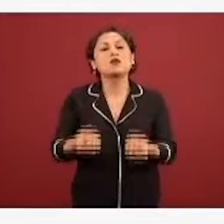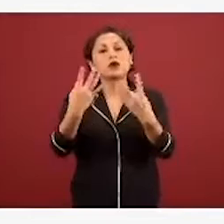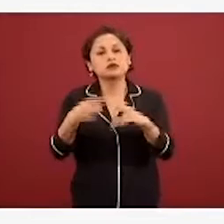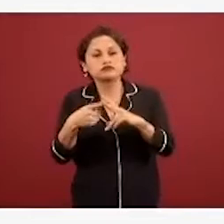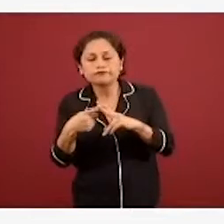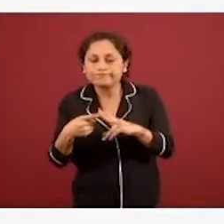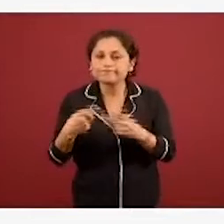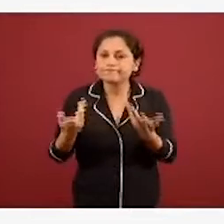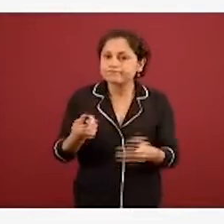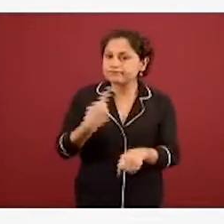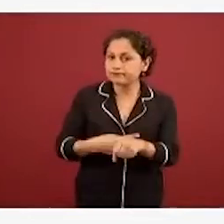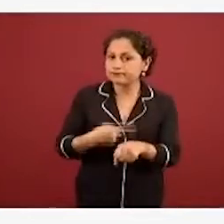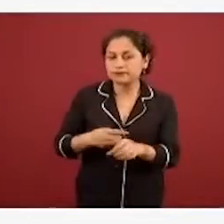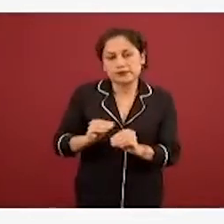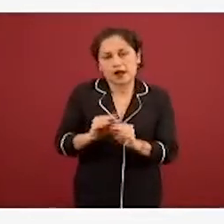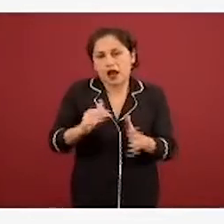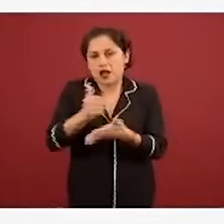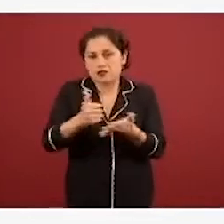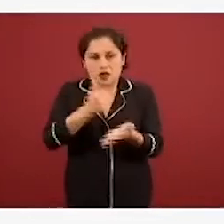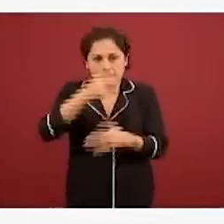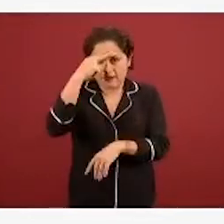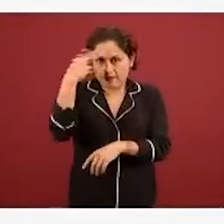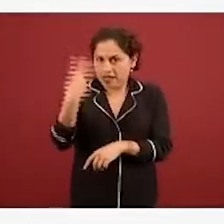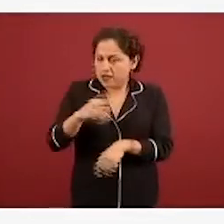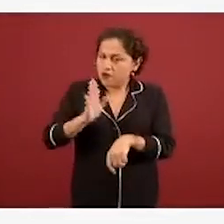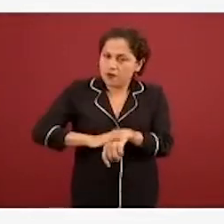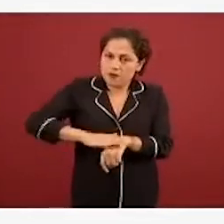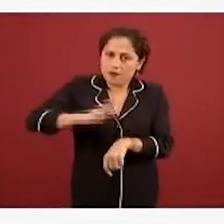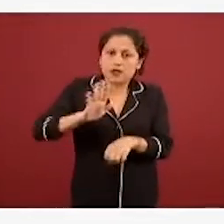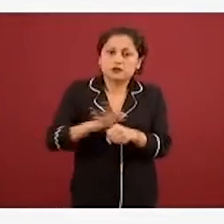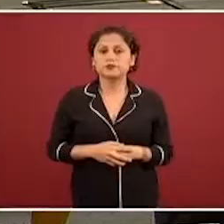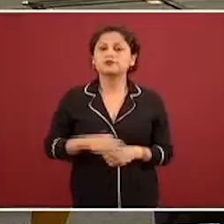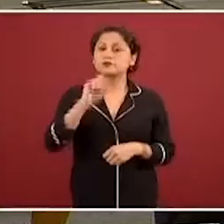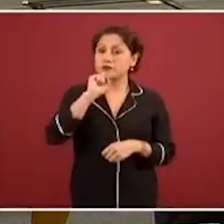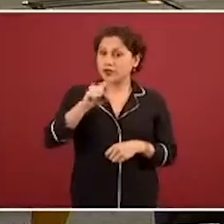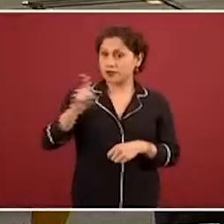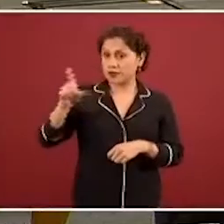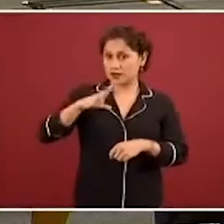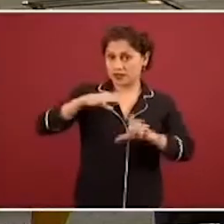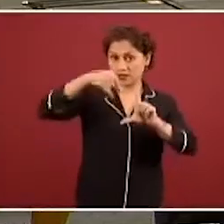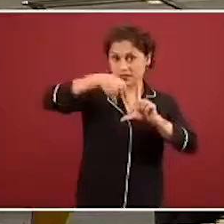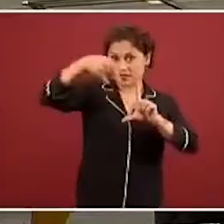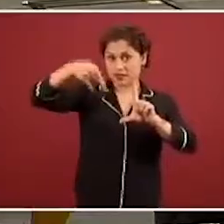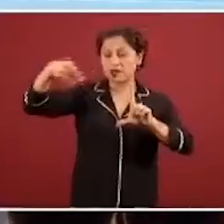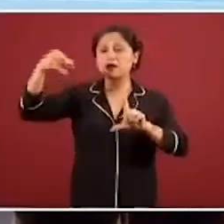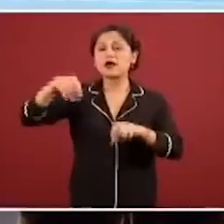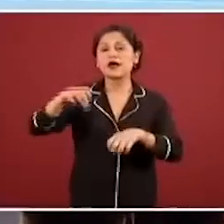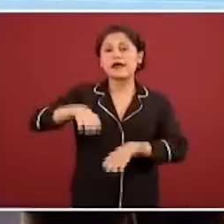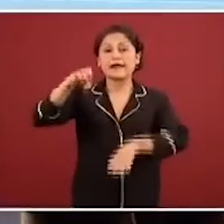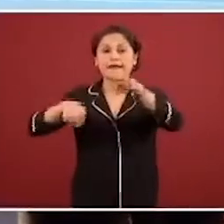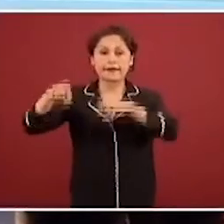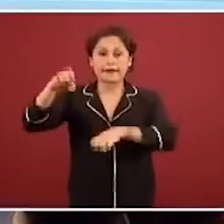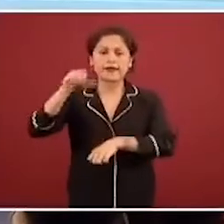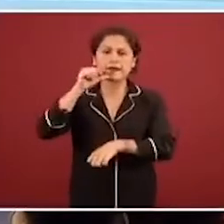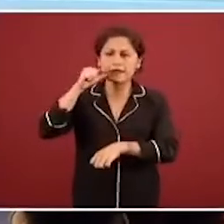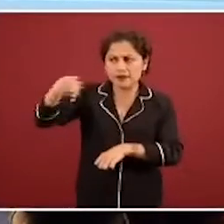reportados o se han mantenido asintomáticos, por lo cual el resultado es ocho veces más grande de lo que se ve, afirmó Hugo López-Gatell, subsecretario